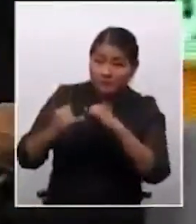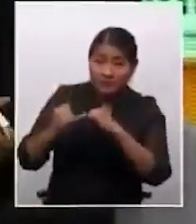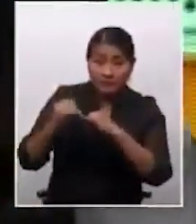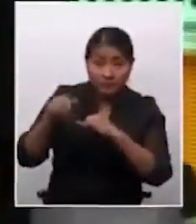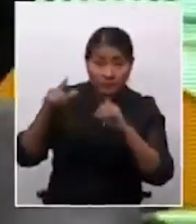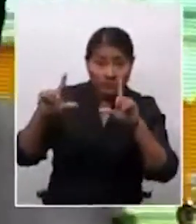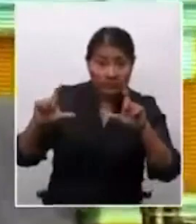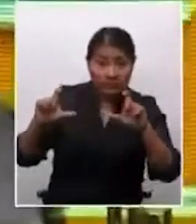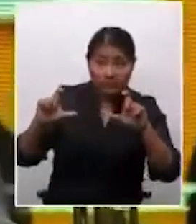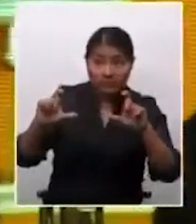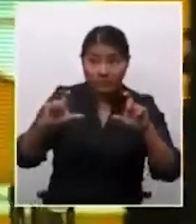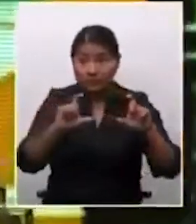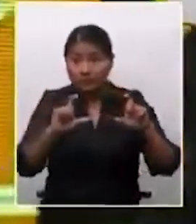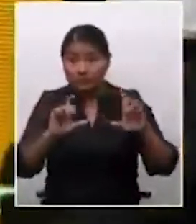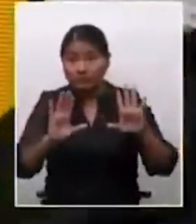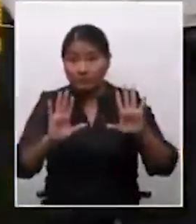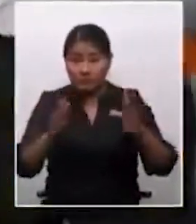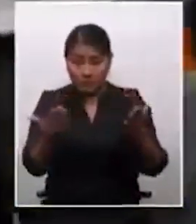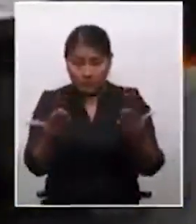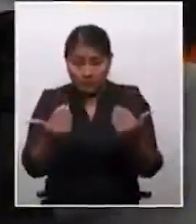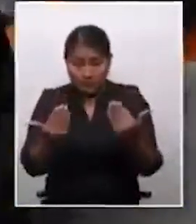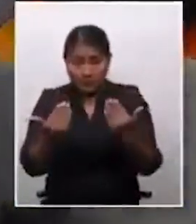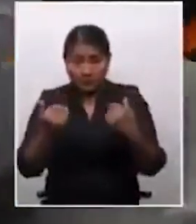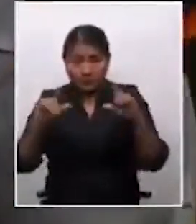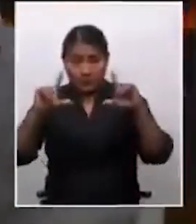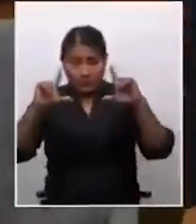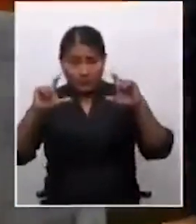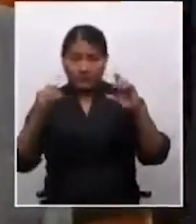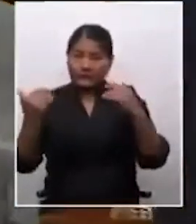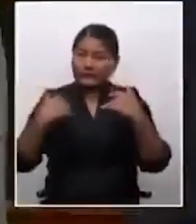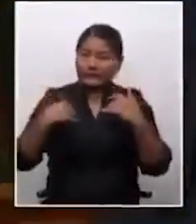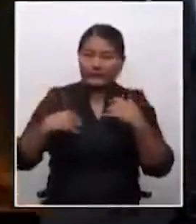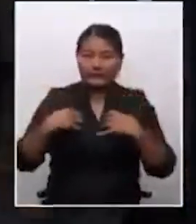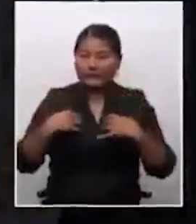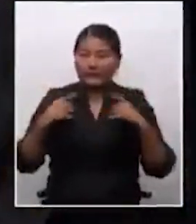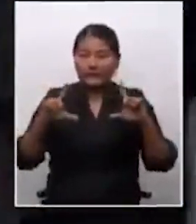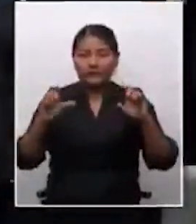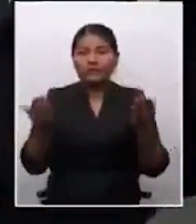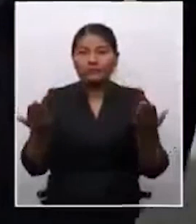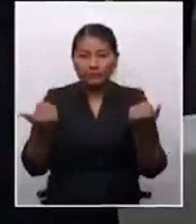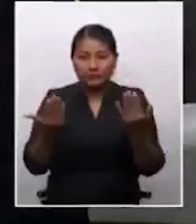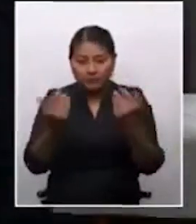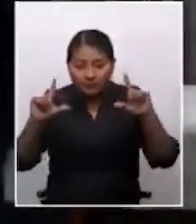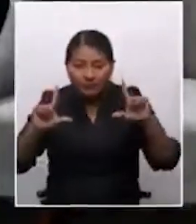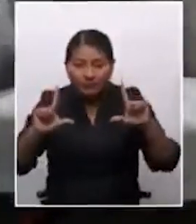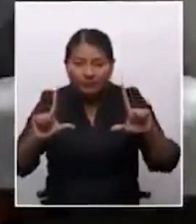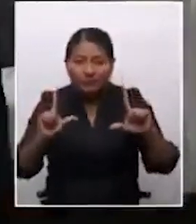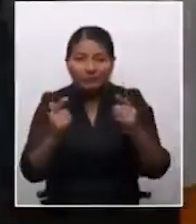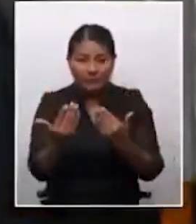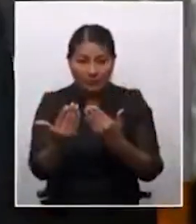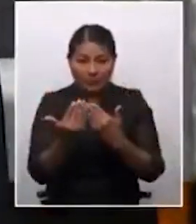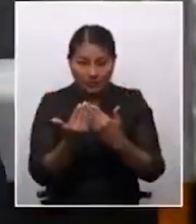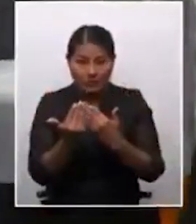contó con la participación de Omar Chejade, María Elena Soto, Gonzalo Alegría, George Forsyth, Elizabeth León, Yuri Castro,